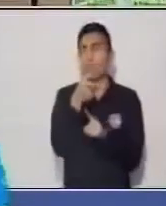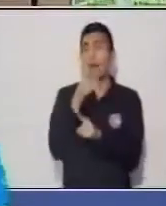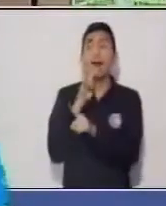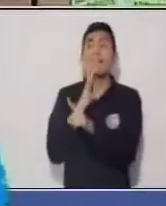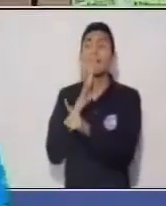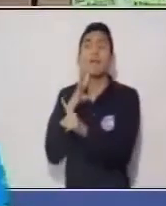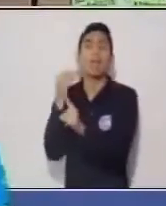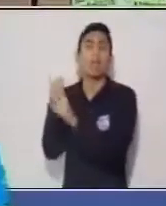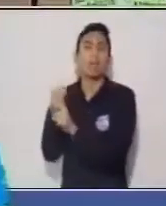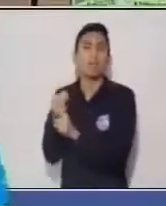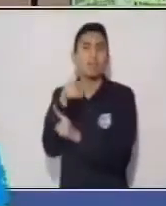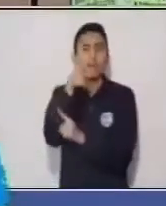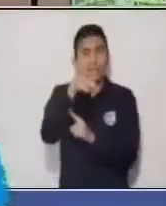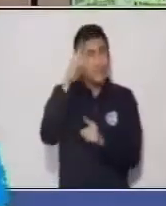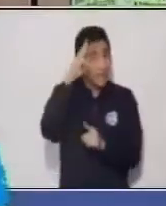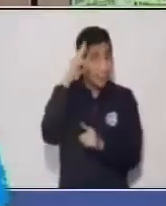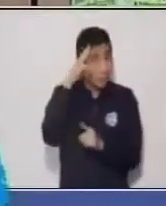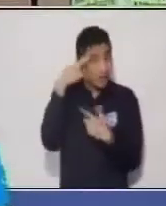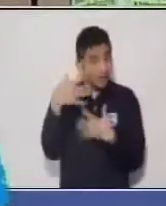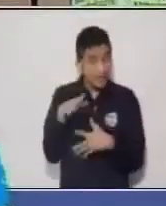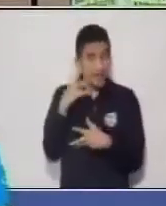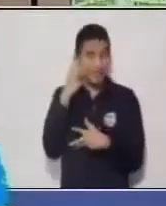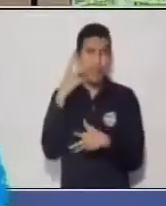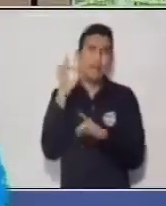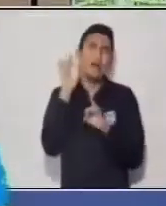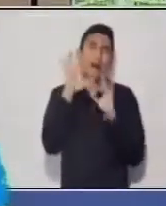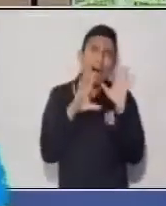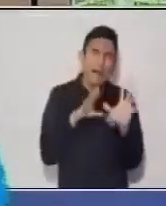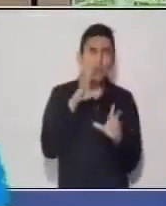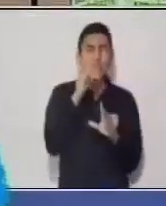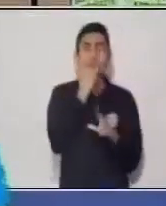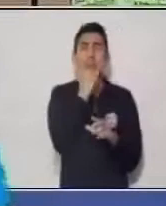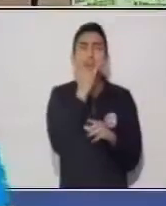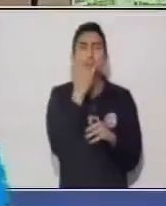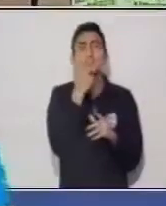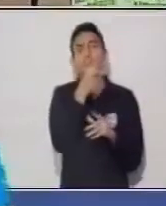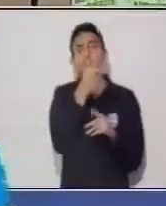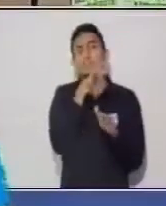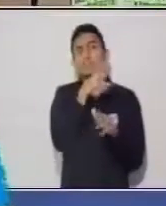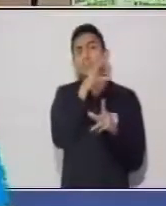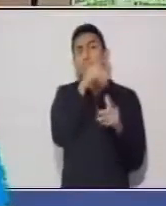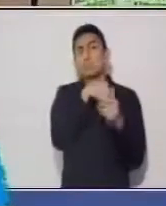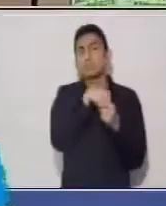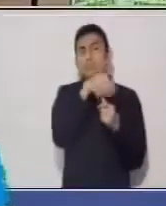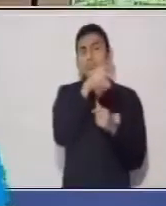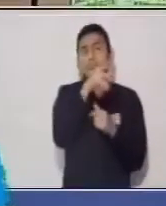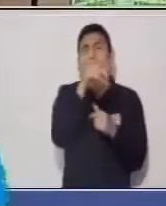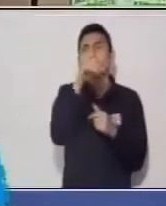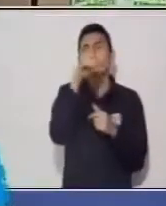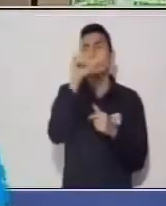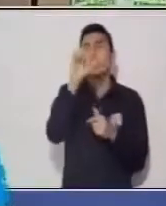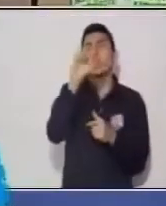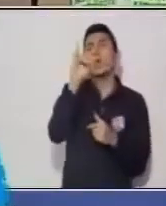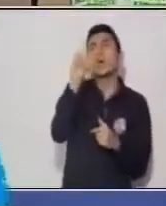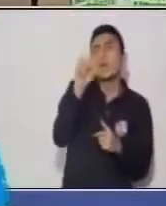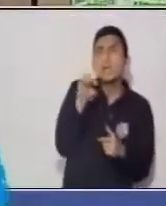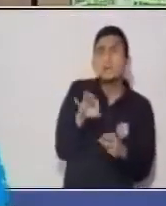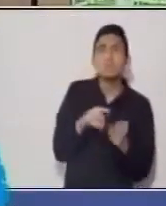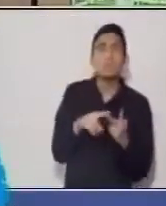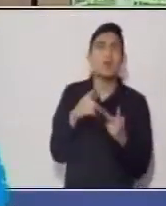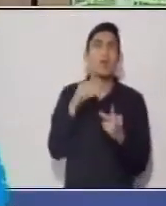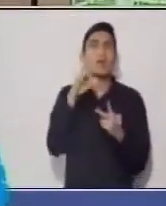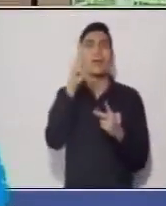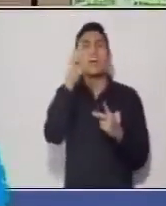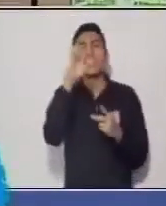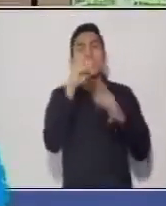¿Te recuerdas que ya vimos algunos errores monfosintácticos, leísmo, laísmo, loísmo, de